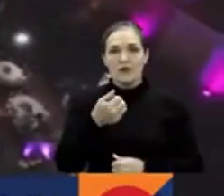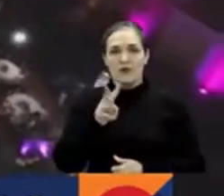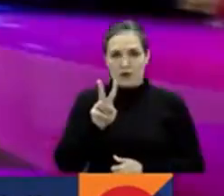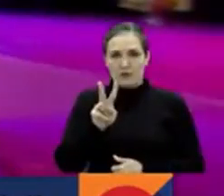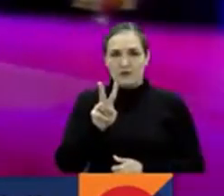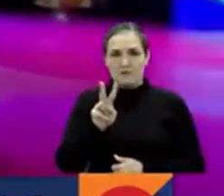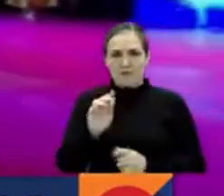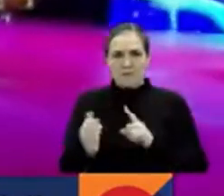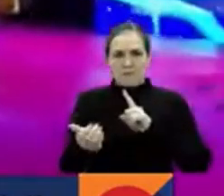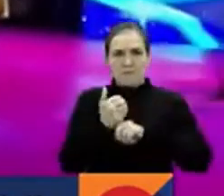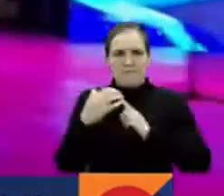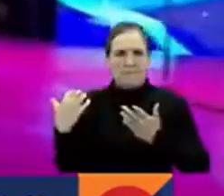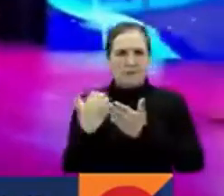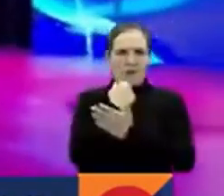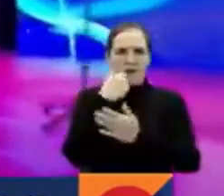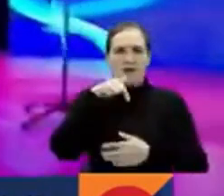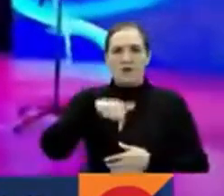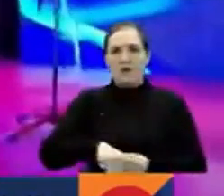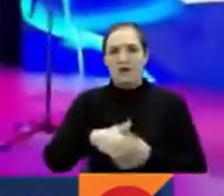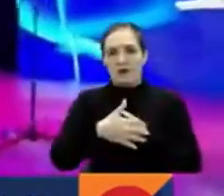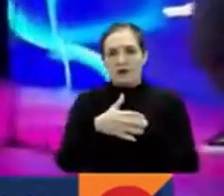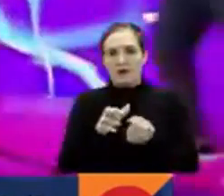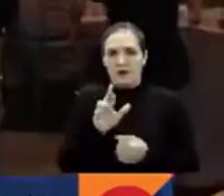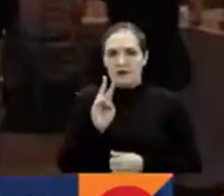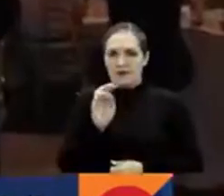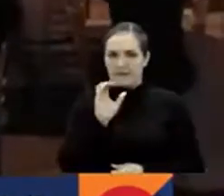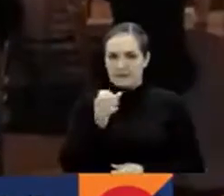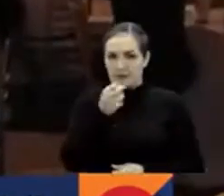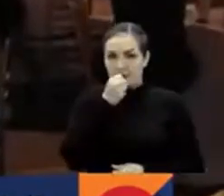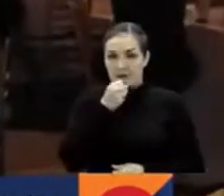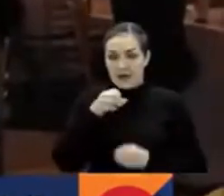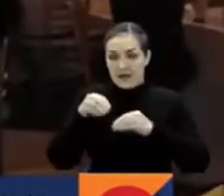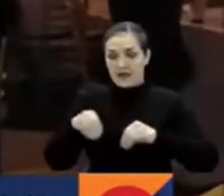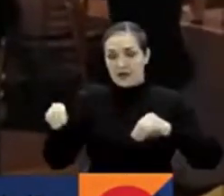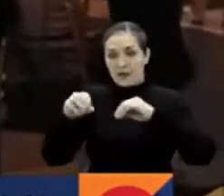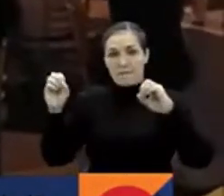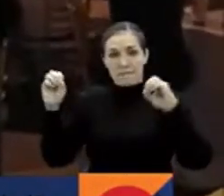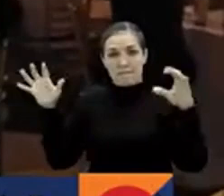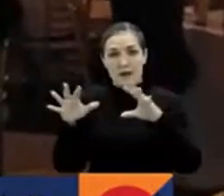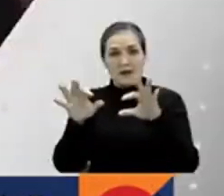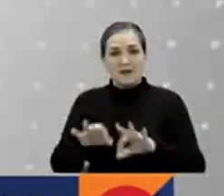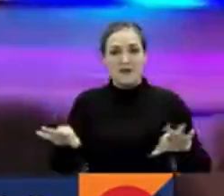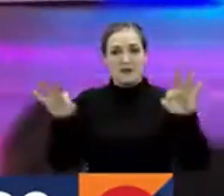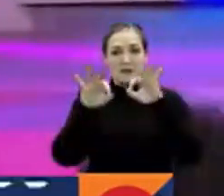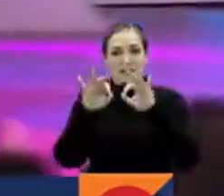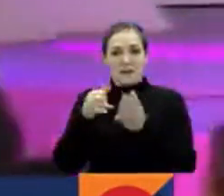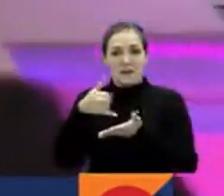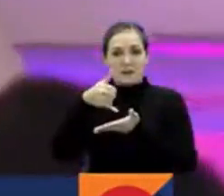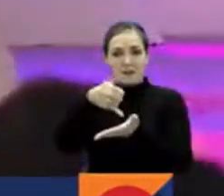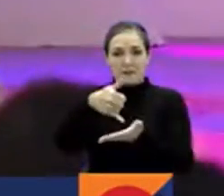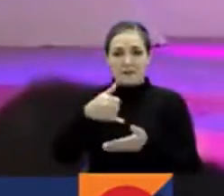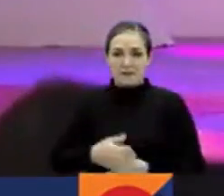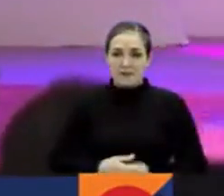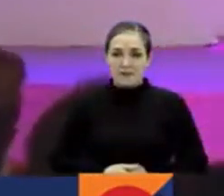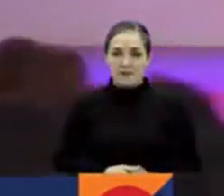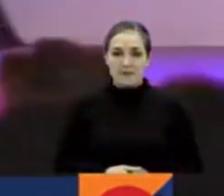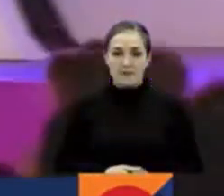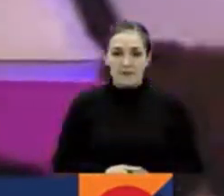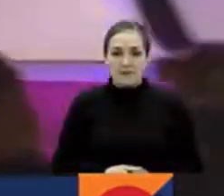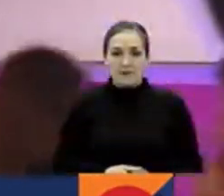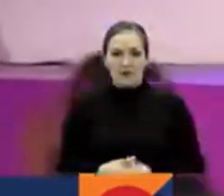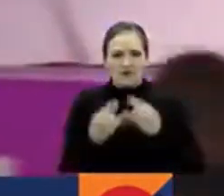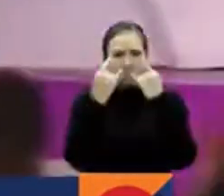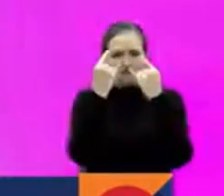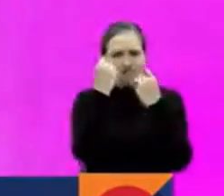producciones del sistema de medios públicos de RTBC. Territorio Mágico logró el premio más importante. Nación Rebelde